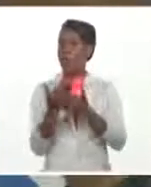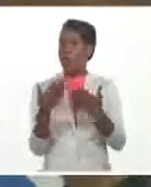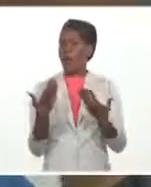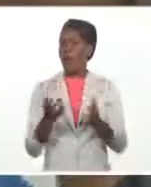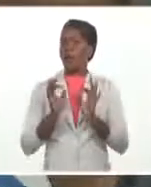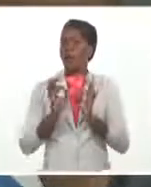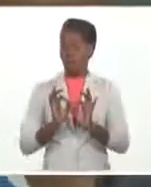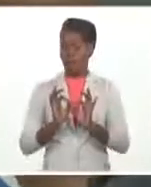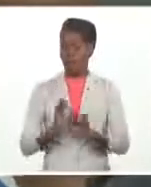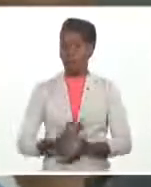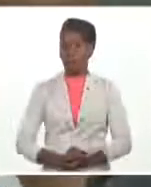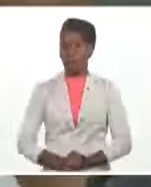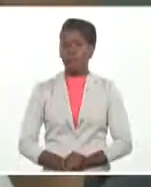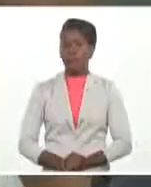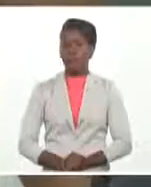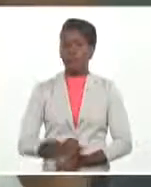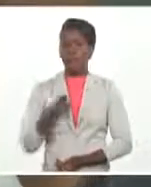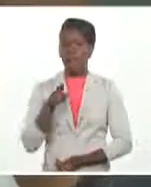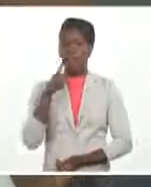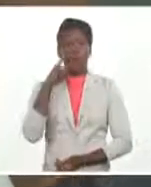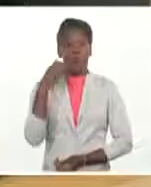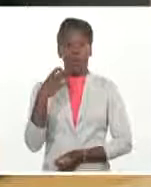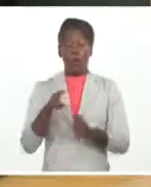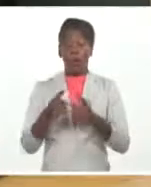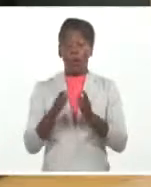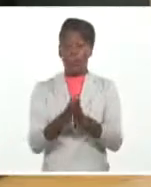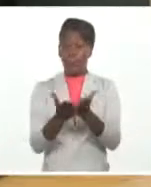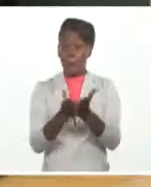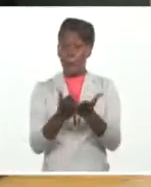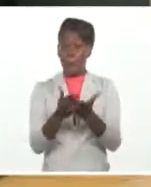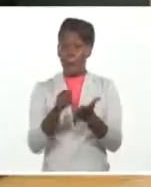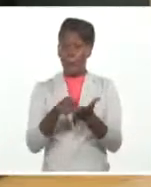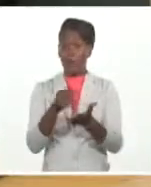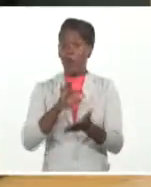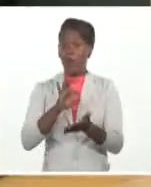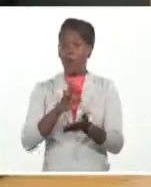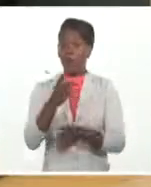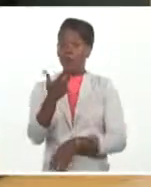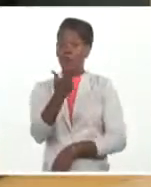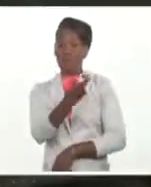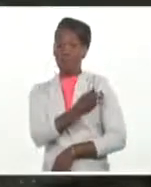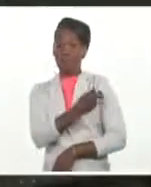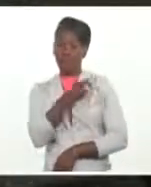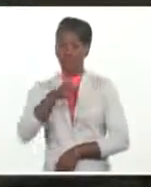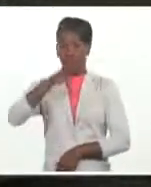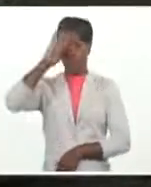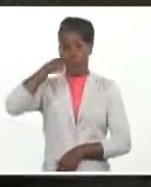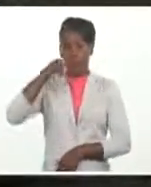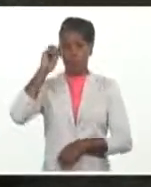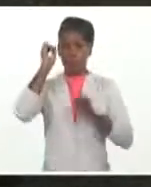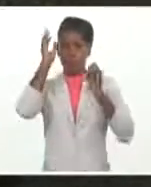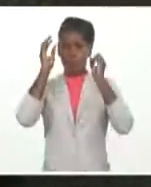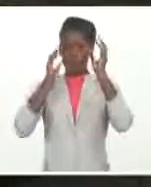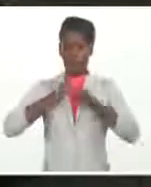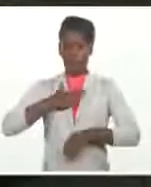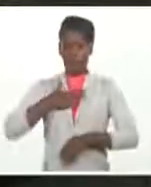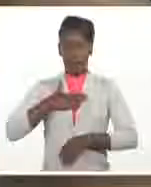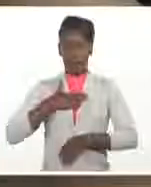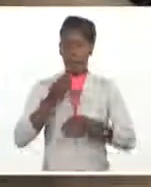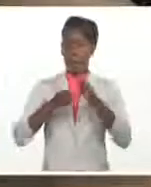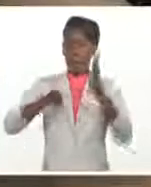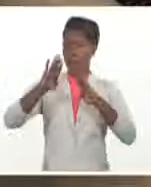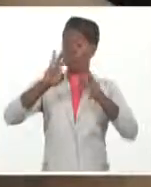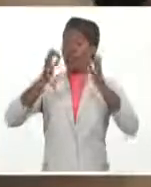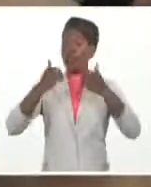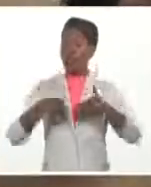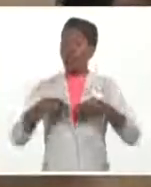mayores potencialidades de este pasaporte de vacunación cubano, herramienta que una vez aprobada será el Ministerio de Salud Pública